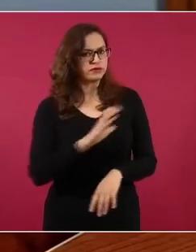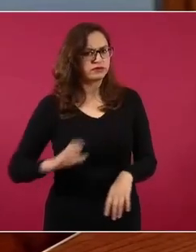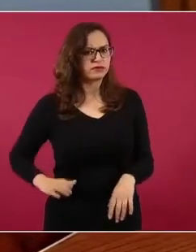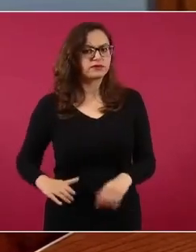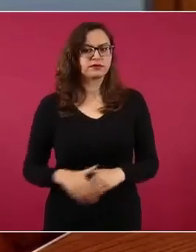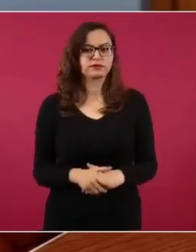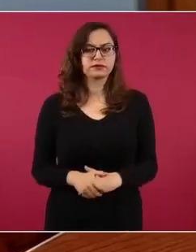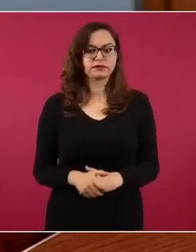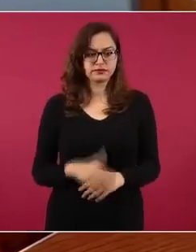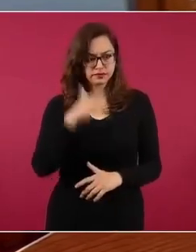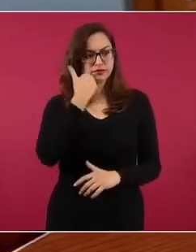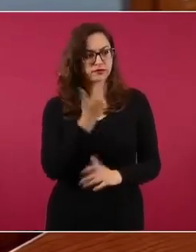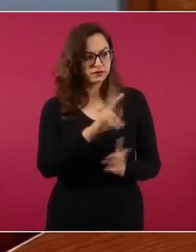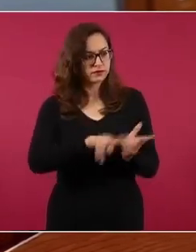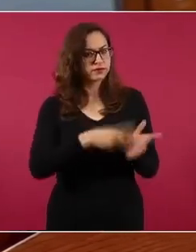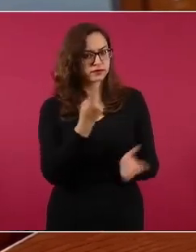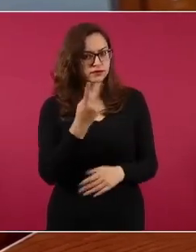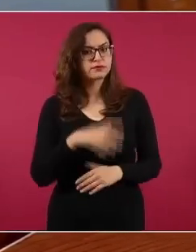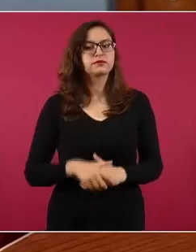¿Quiere?